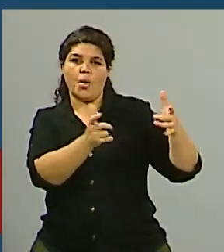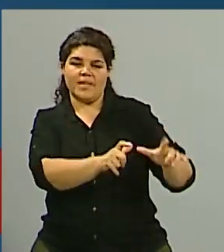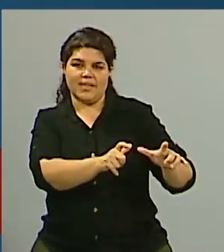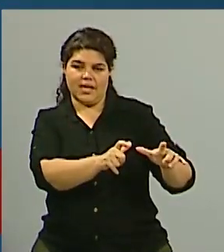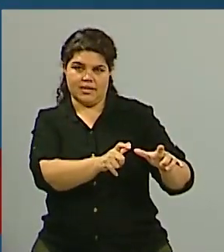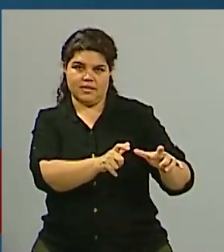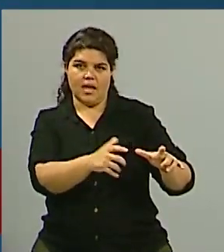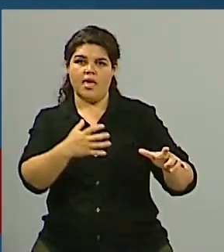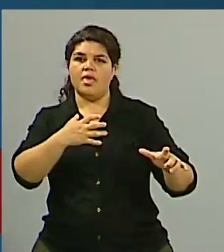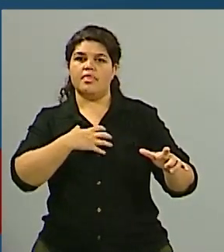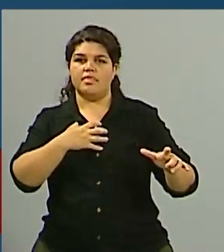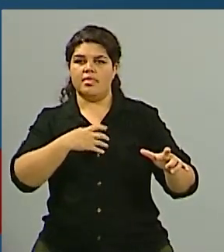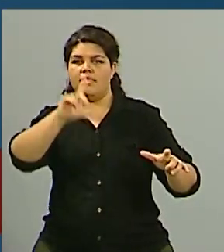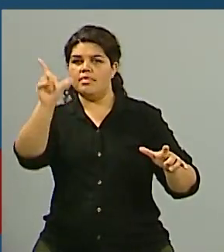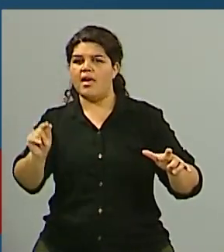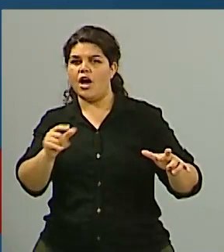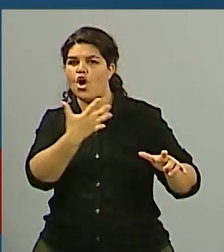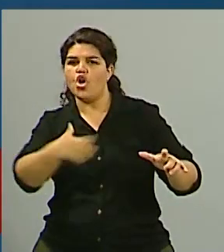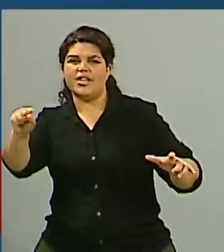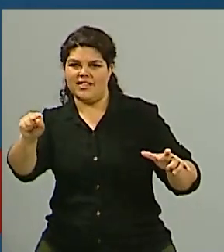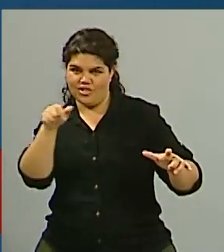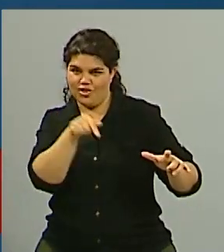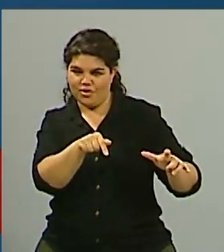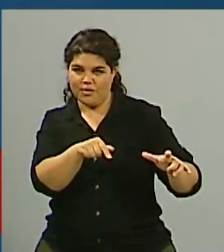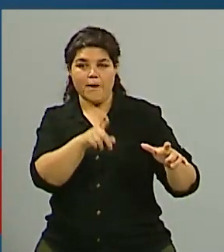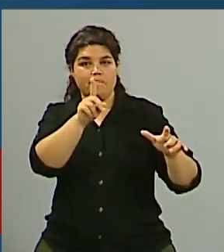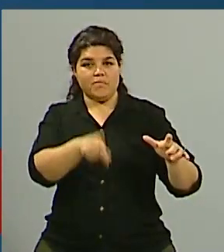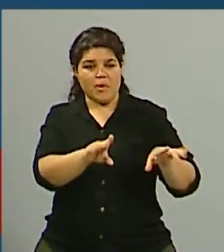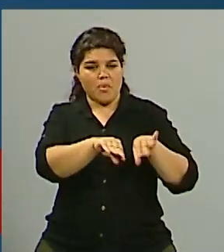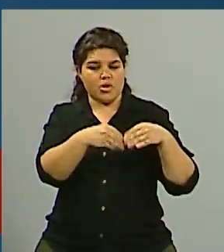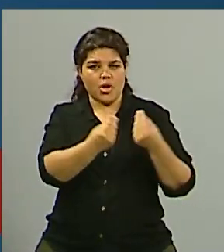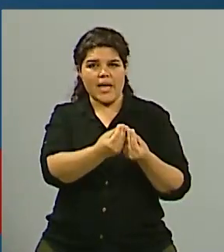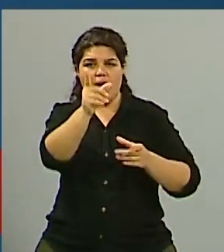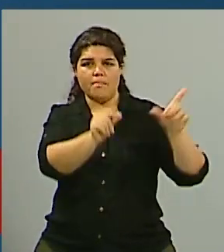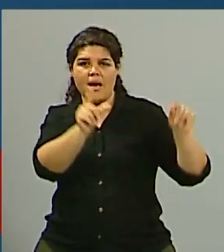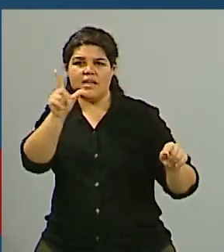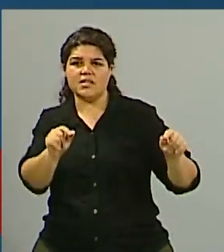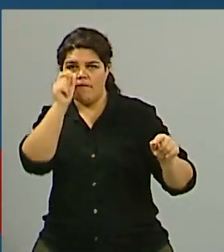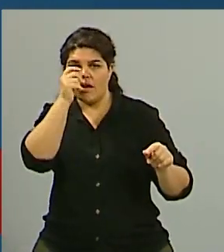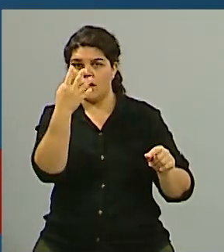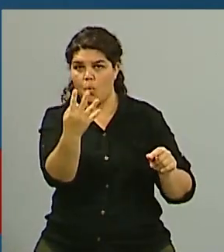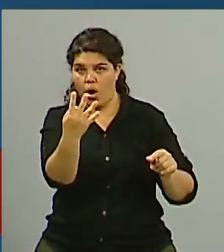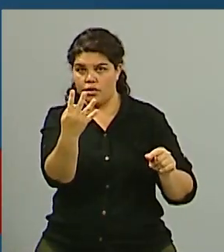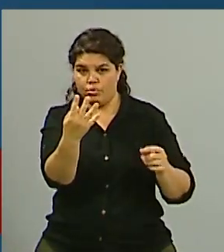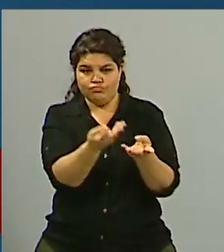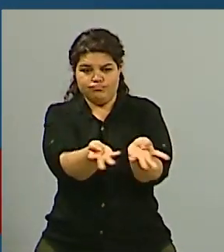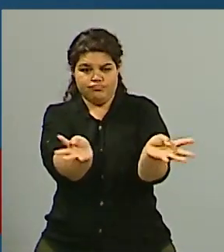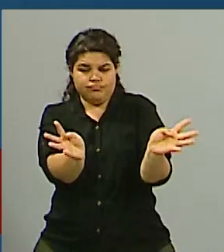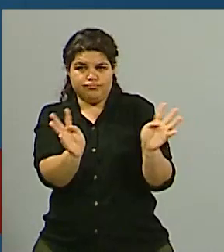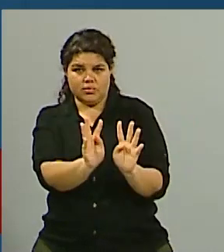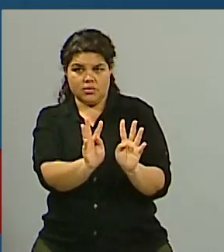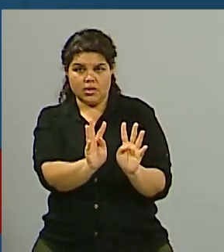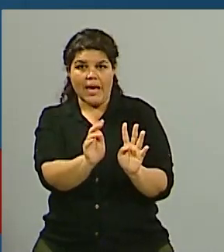que lo integran 24 países, en este caso hemos estado ante una comisión que le integran los